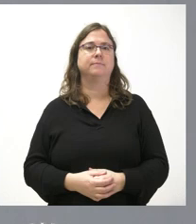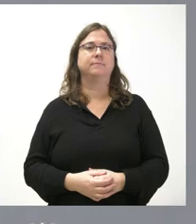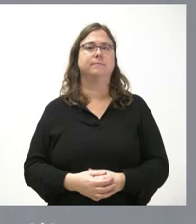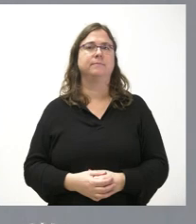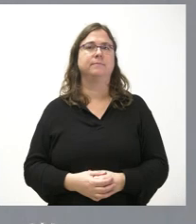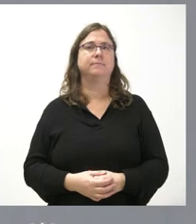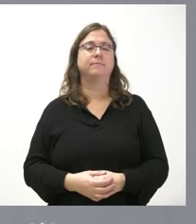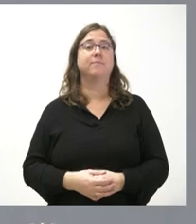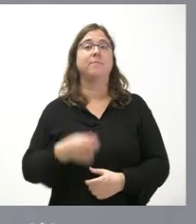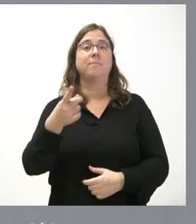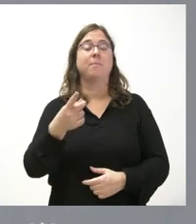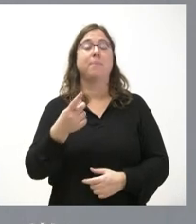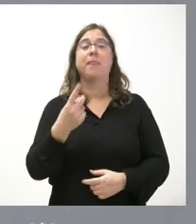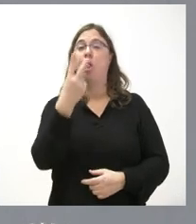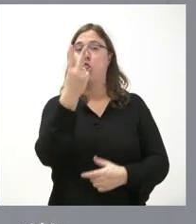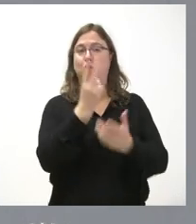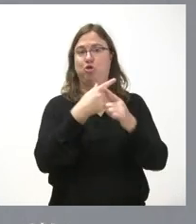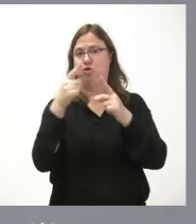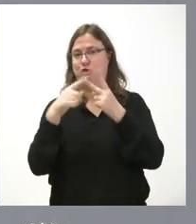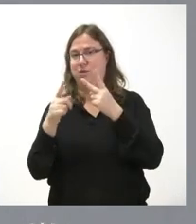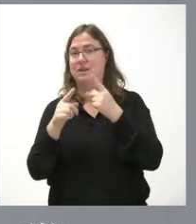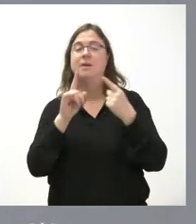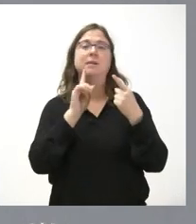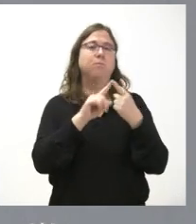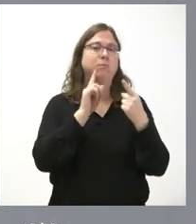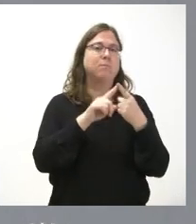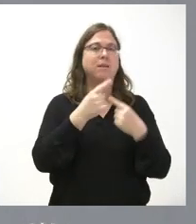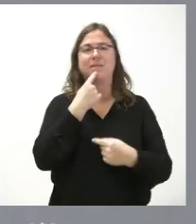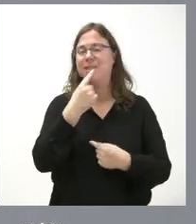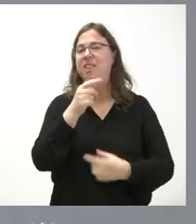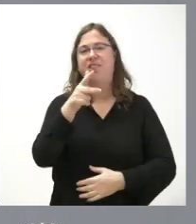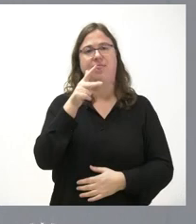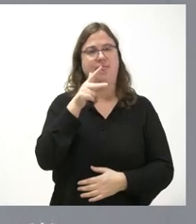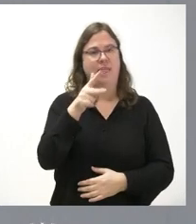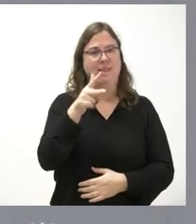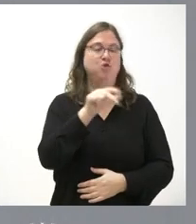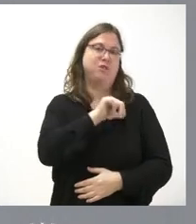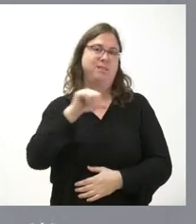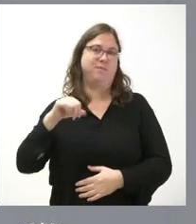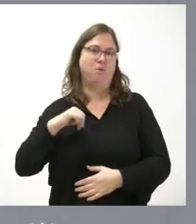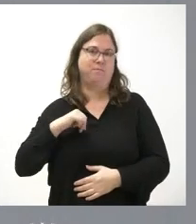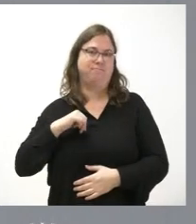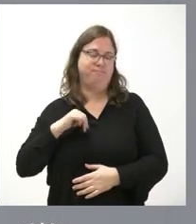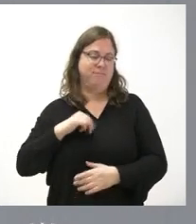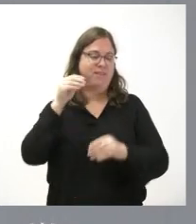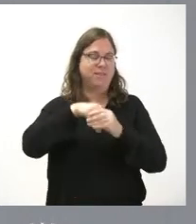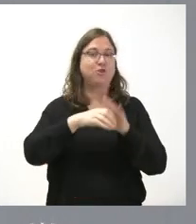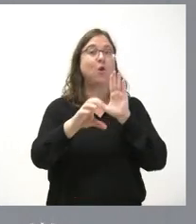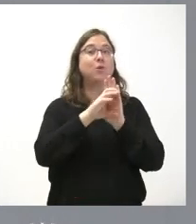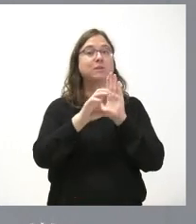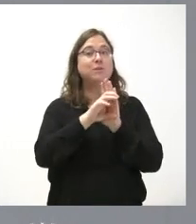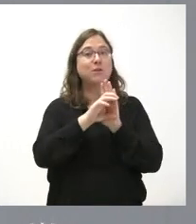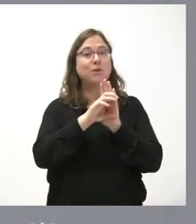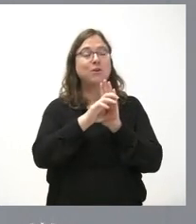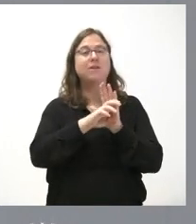Pues plantea usted dos cosas. La primera de ellas manifestarse es un derecho individual que está recogido en la Constitución y por lo tanto cualquier persona puede ejercer